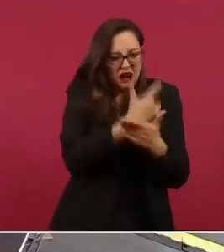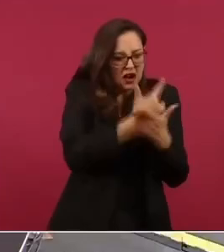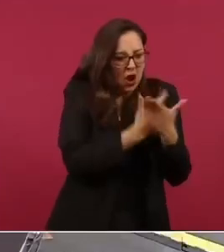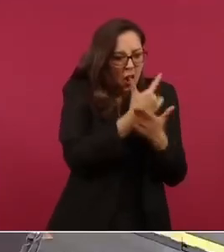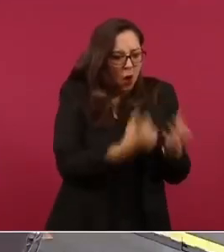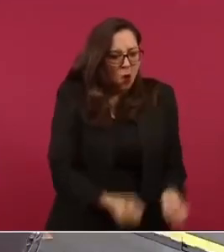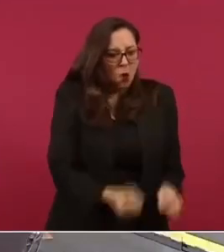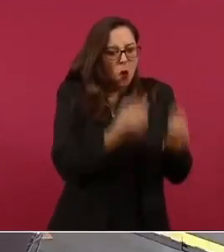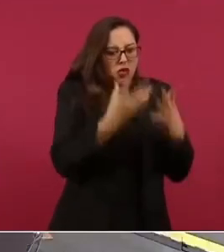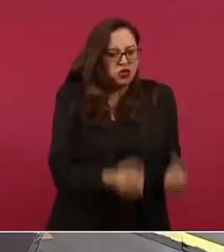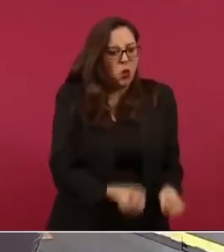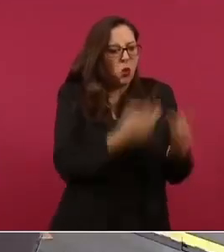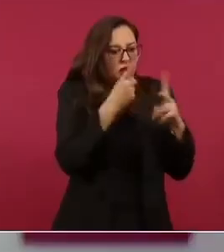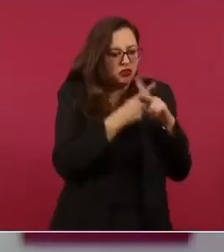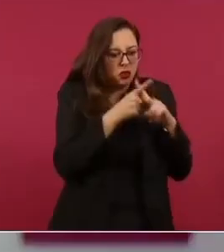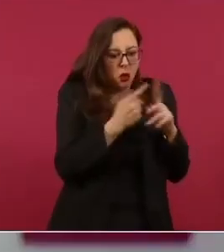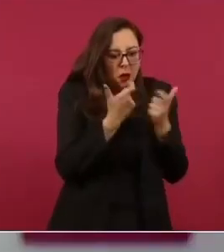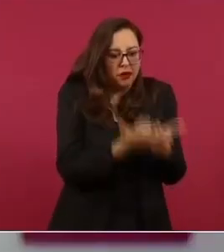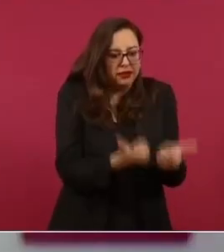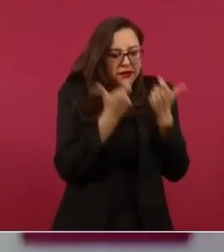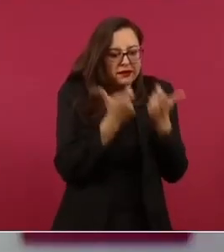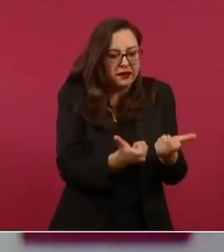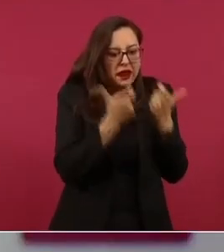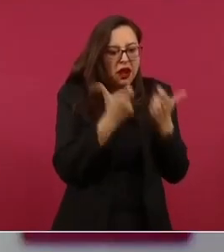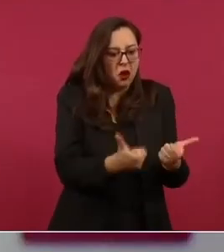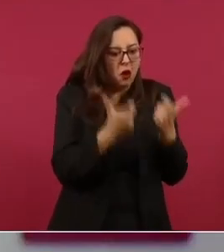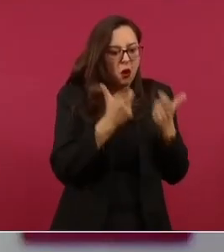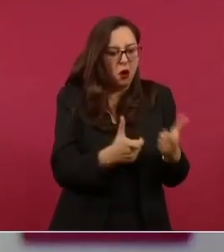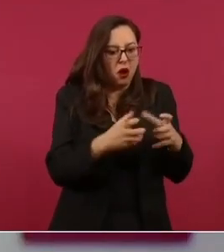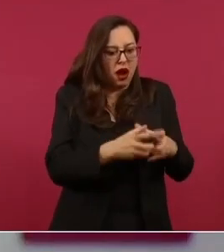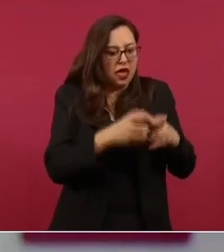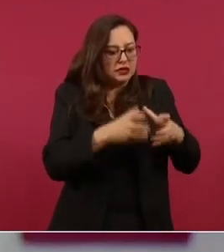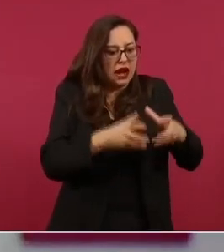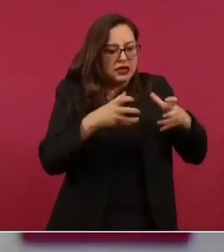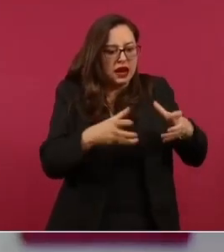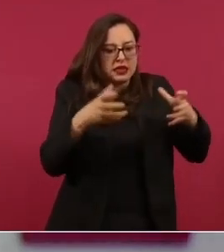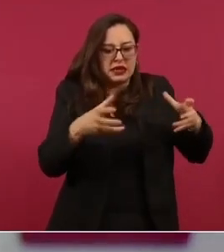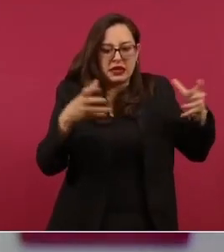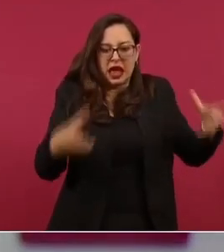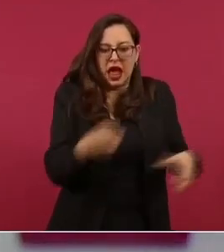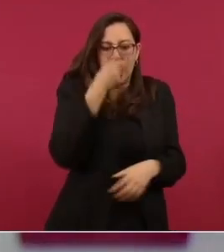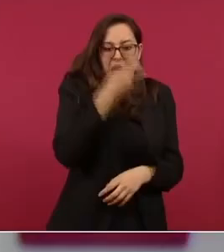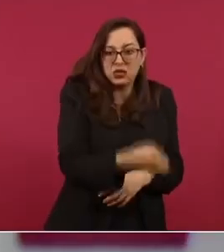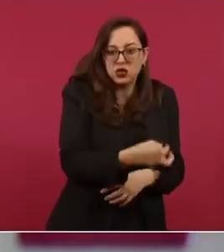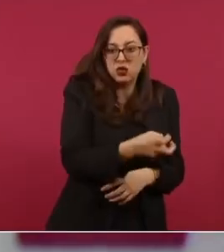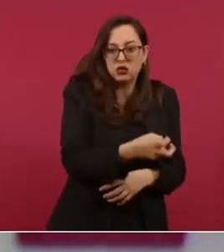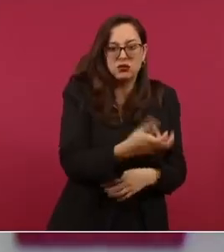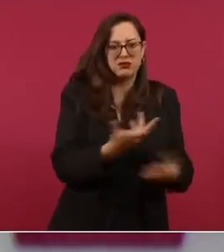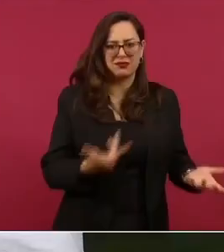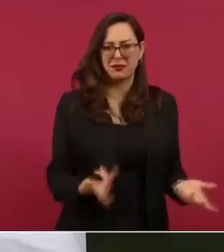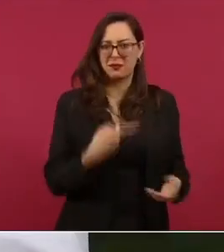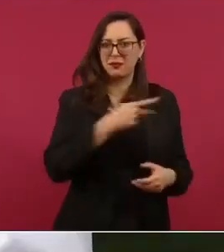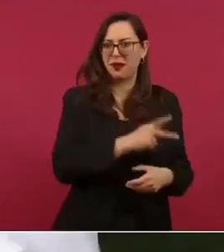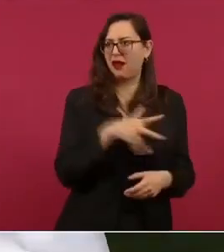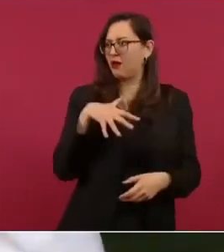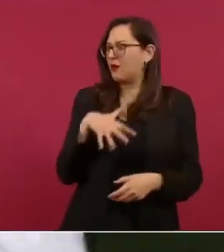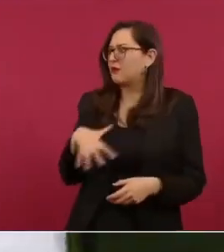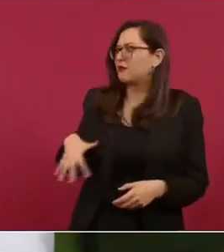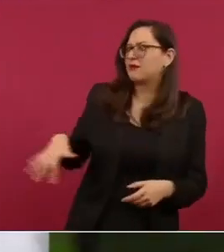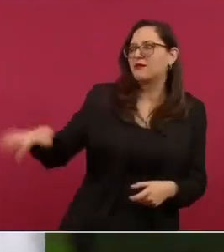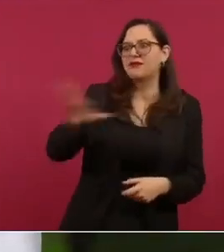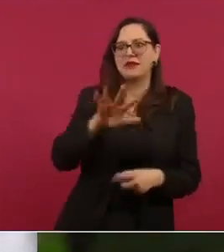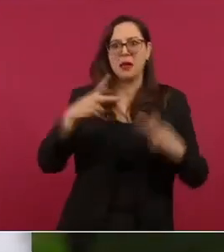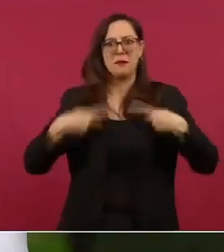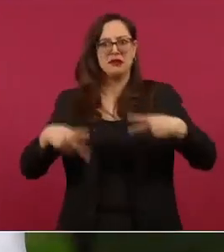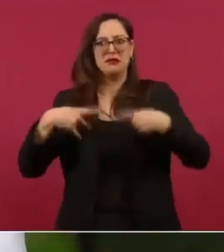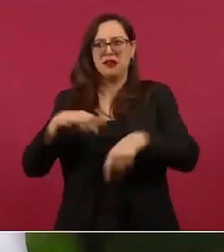medirlo todo en función de indicadores de crecimiento que no necesariamente reflejan las